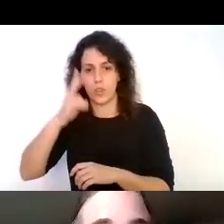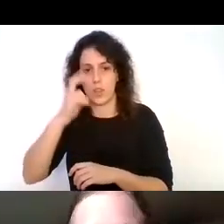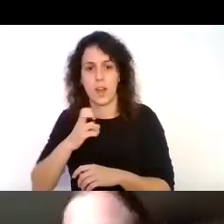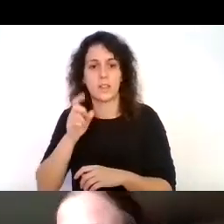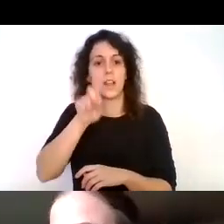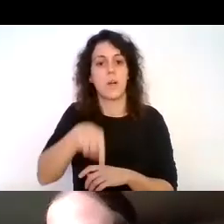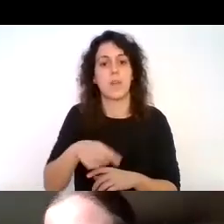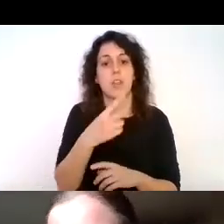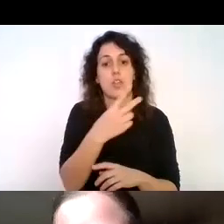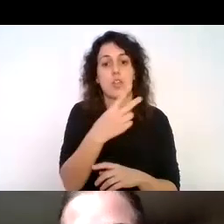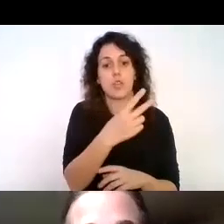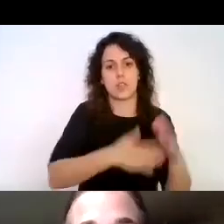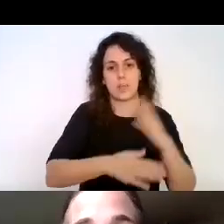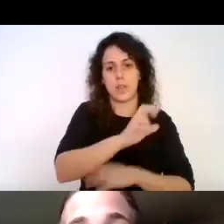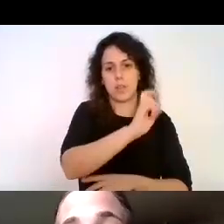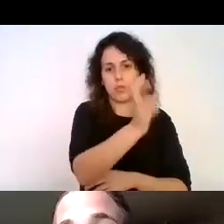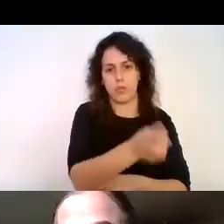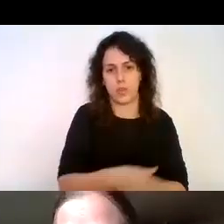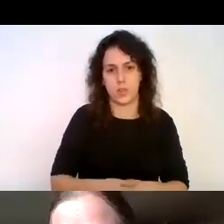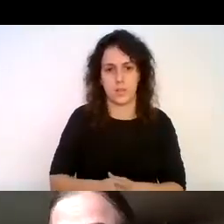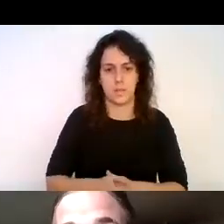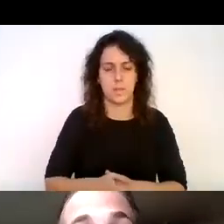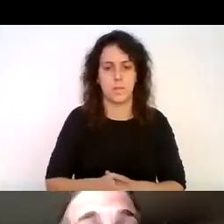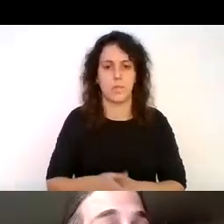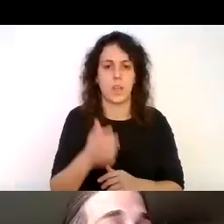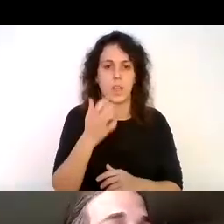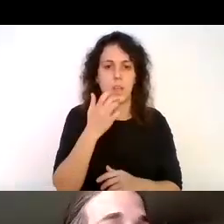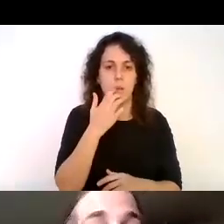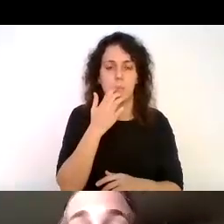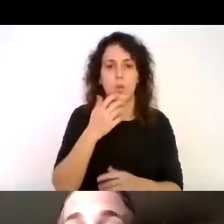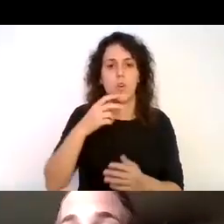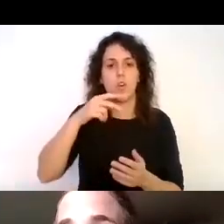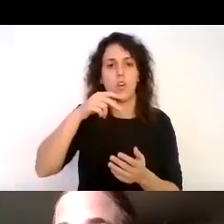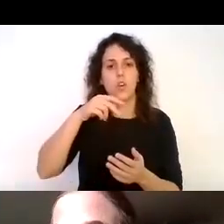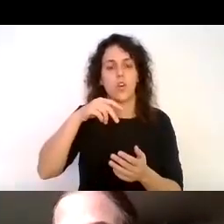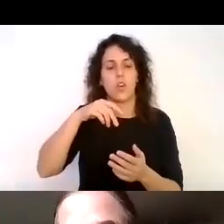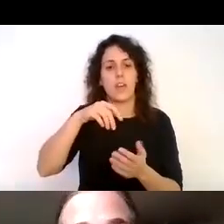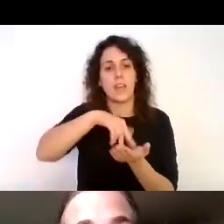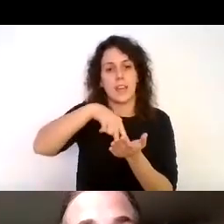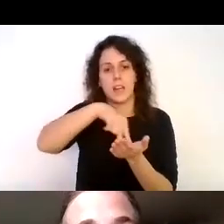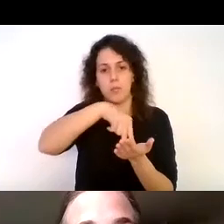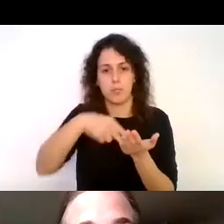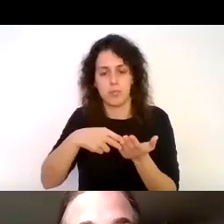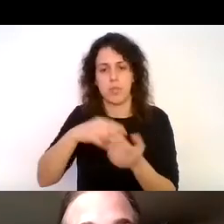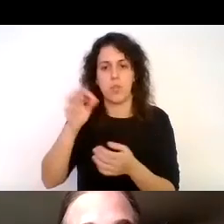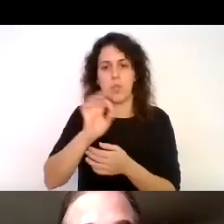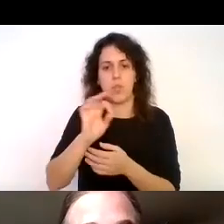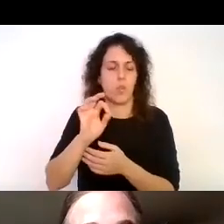limitaciones distintas que puede ser pérdidas de equilibrio o debido a caída de altura